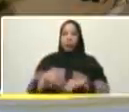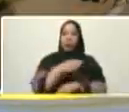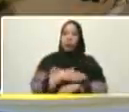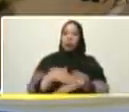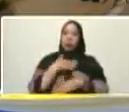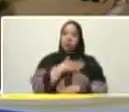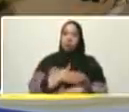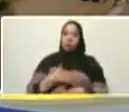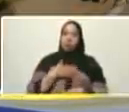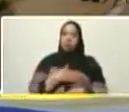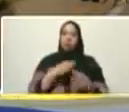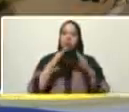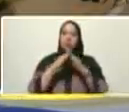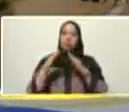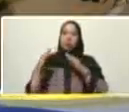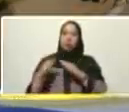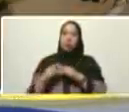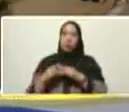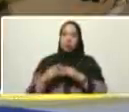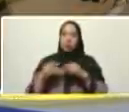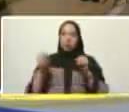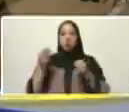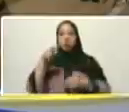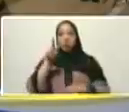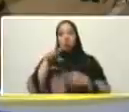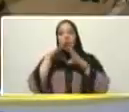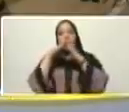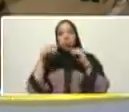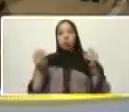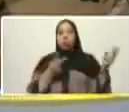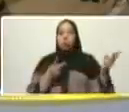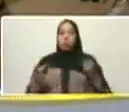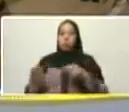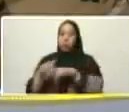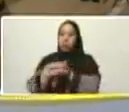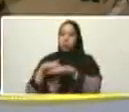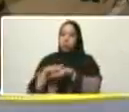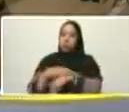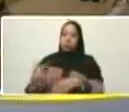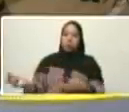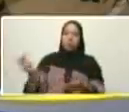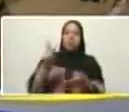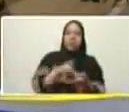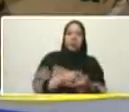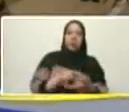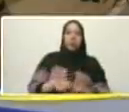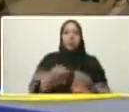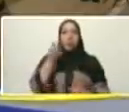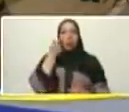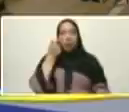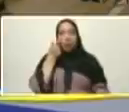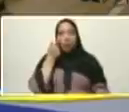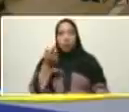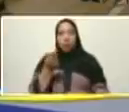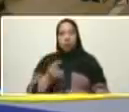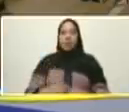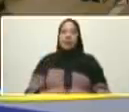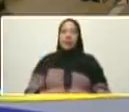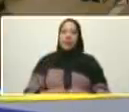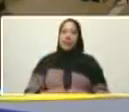vivienda Venezuela por eso yo quise que estuvieran todas ustedes ministra tele en el ojo ministra mosca